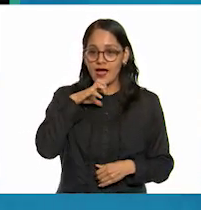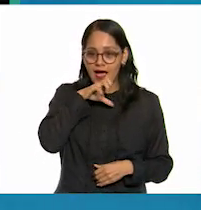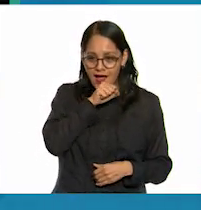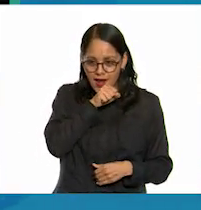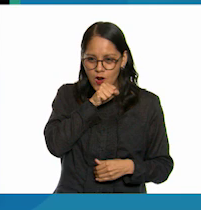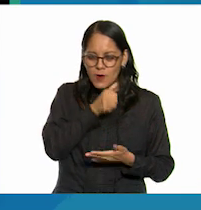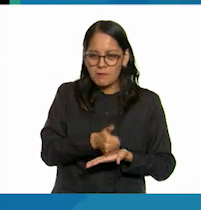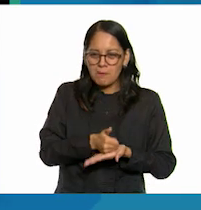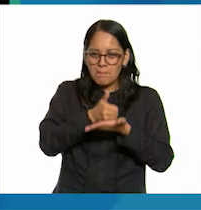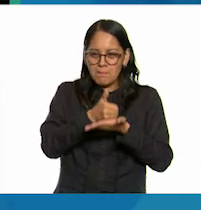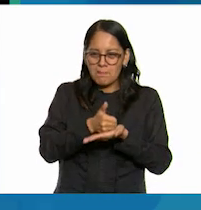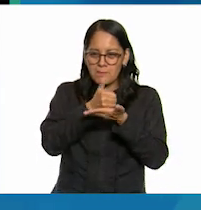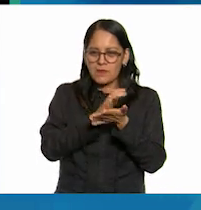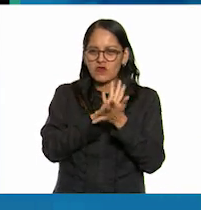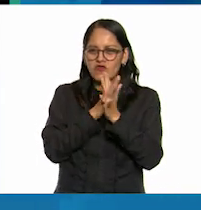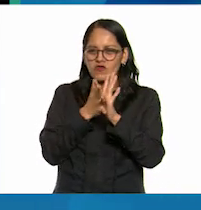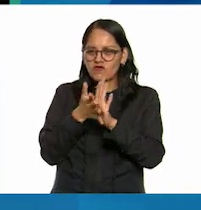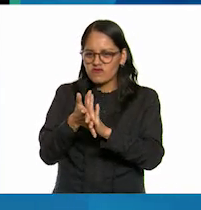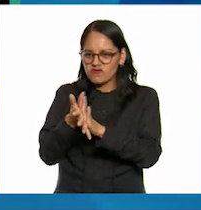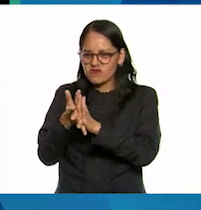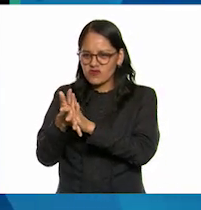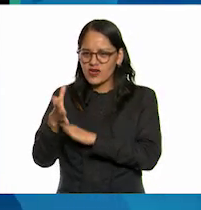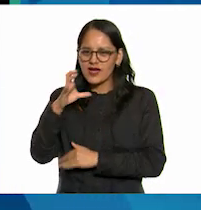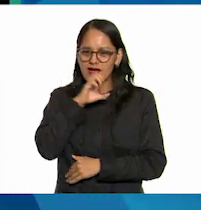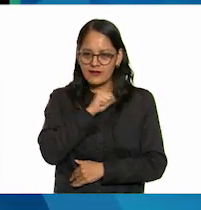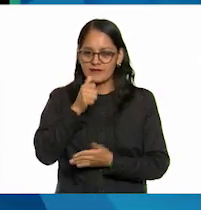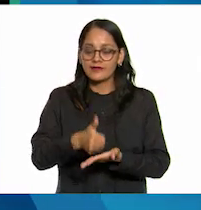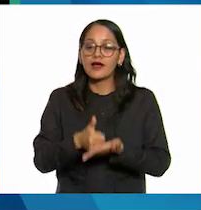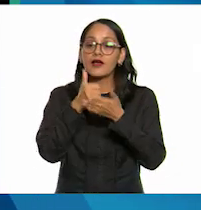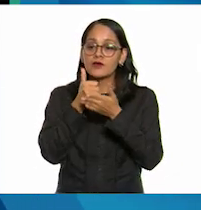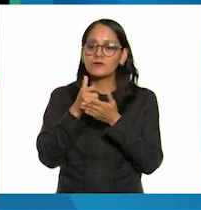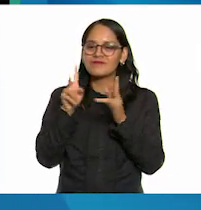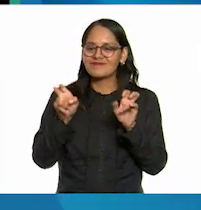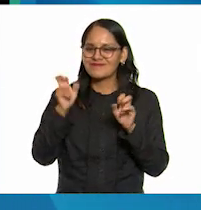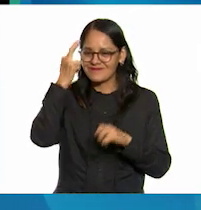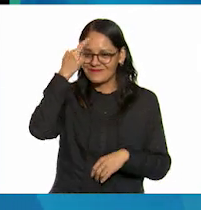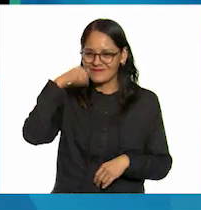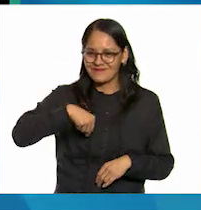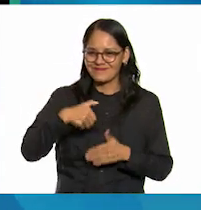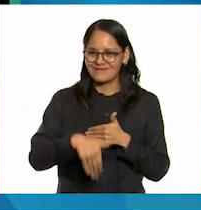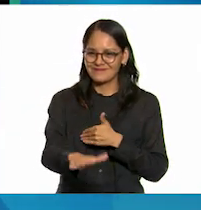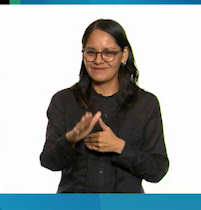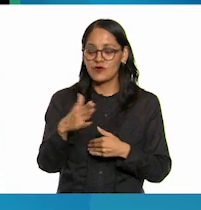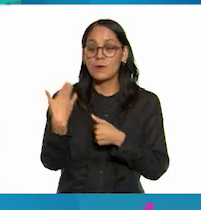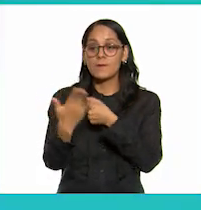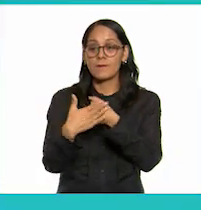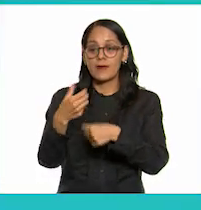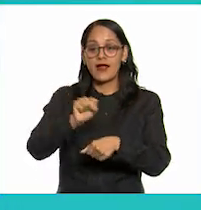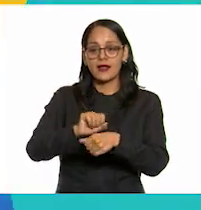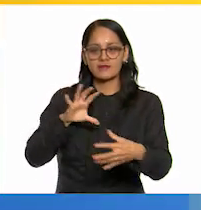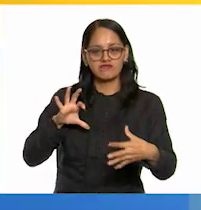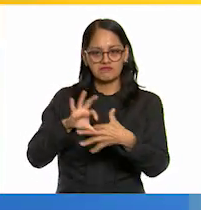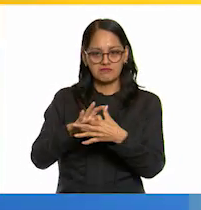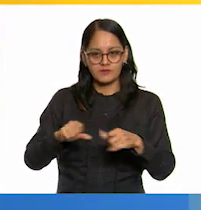esto nos permitirá vincular este conocimiento con el tema que abordaremos la siguiente clase